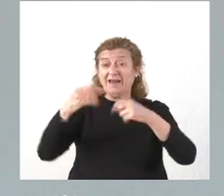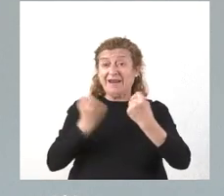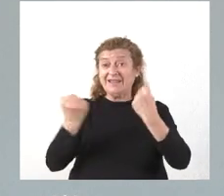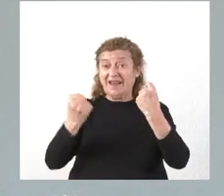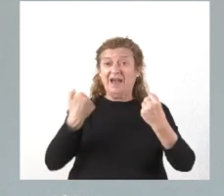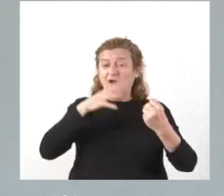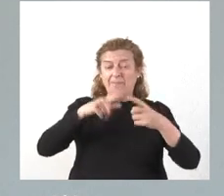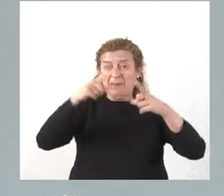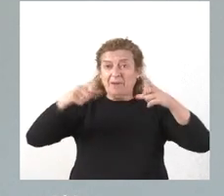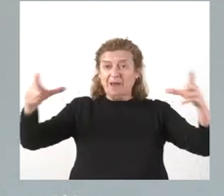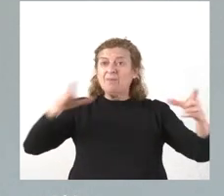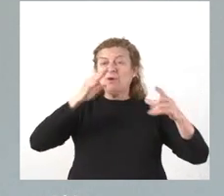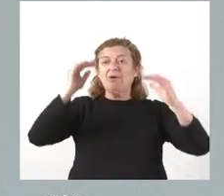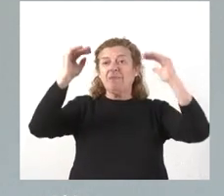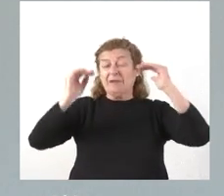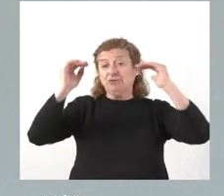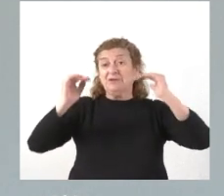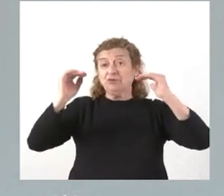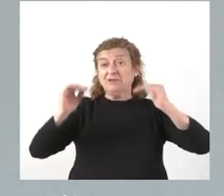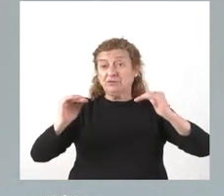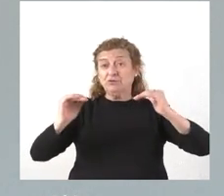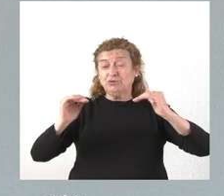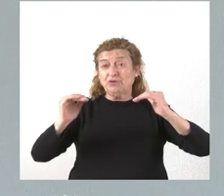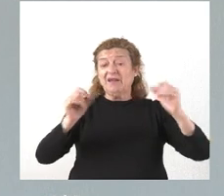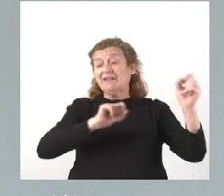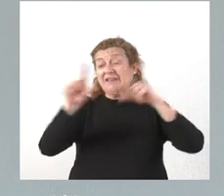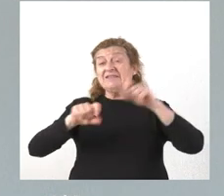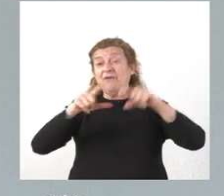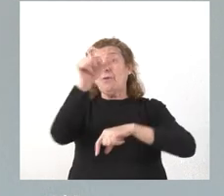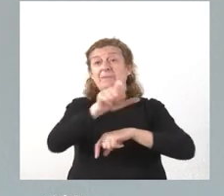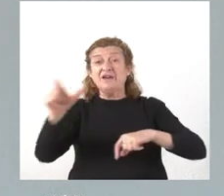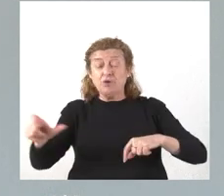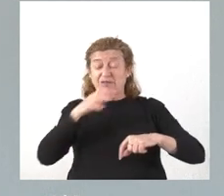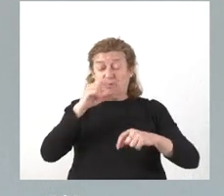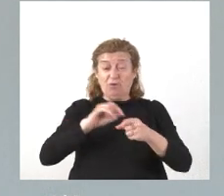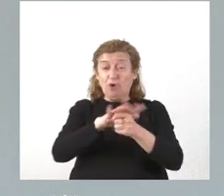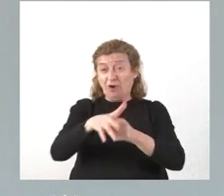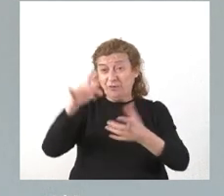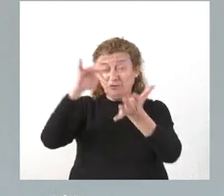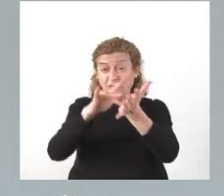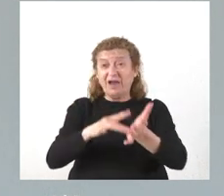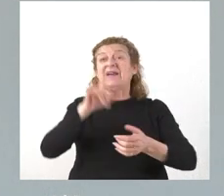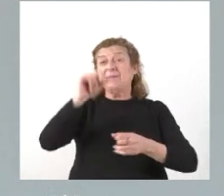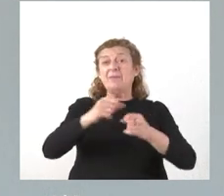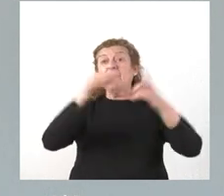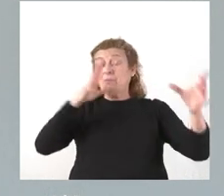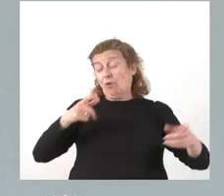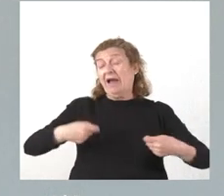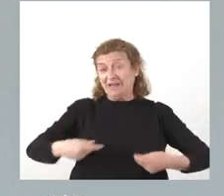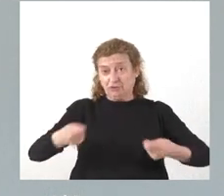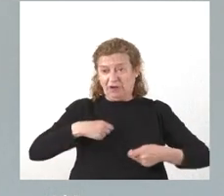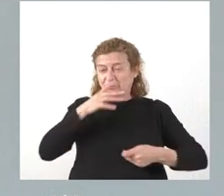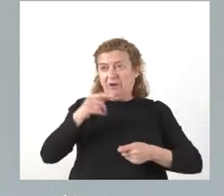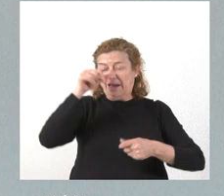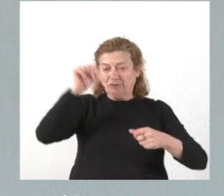tanto por la disminución del traslado de personas a raíz de la pandemia como por el incremento de los costes en la gestión del mismo